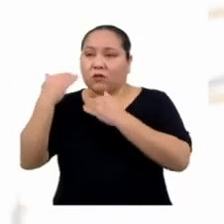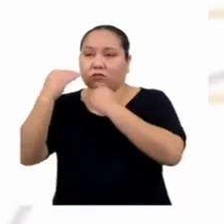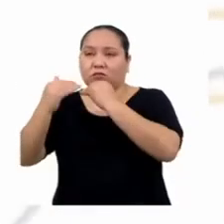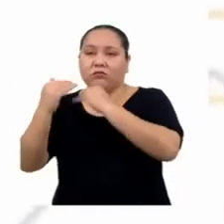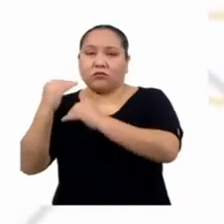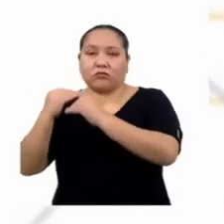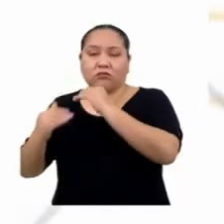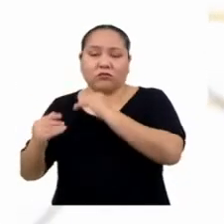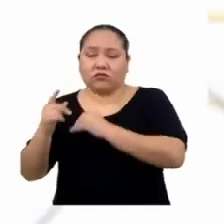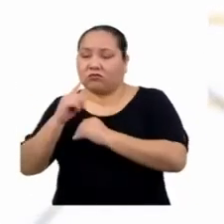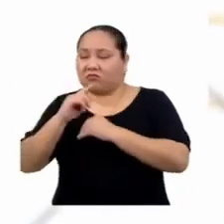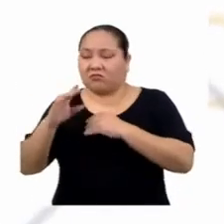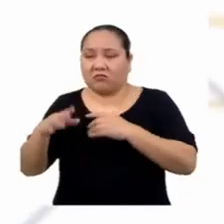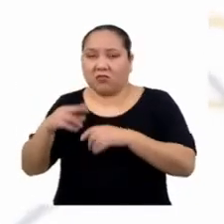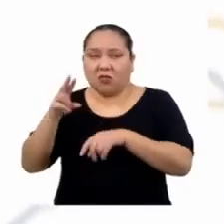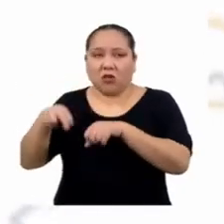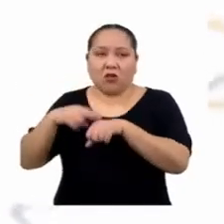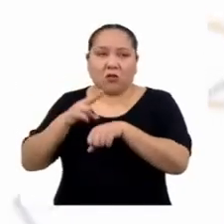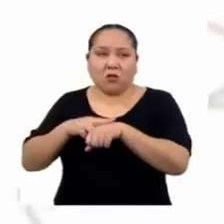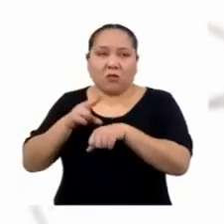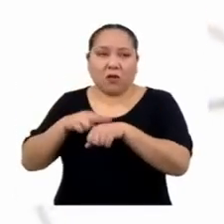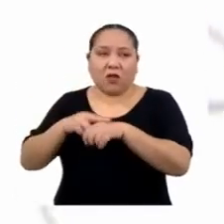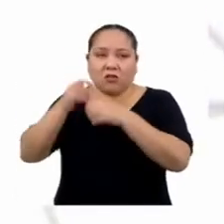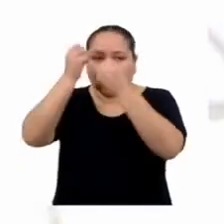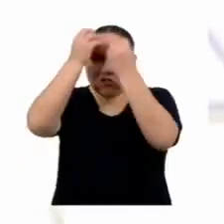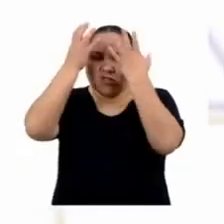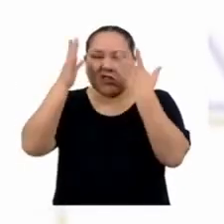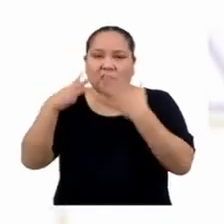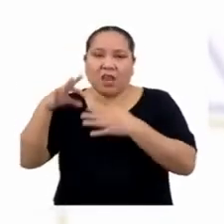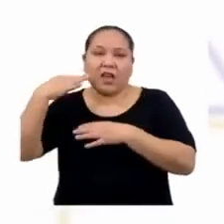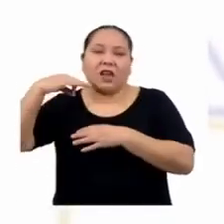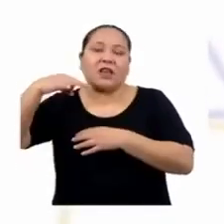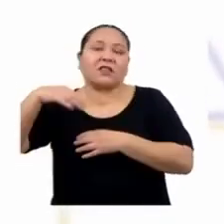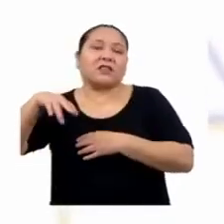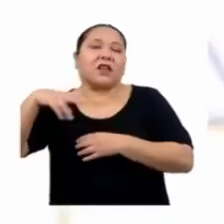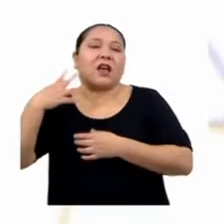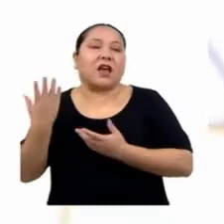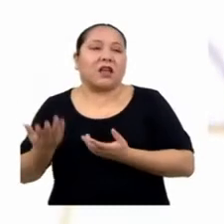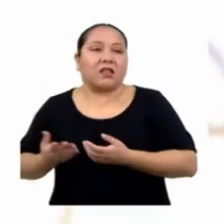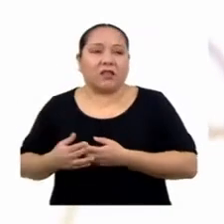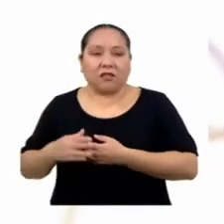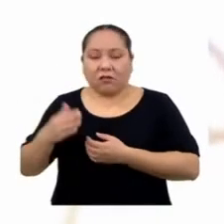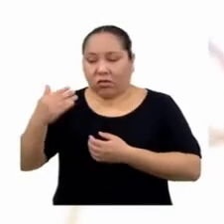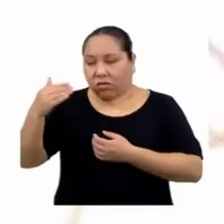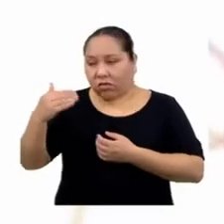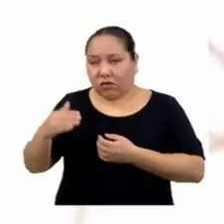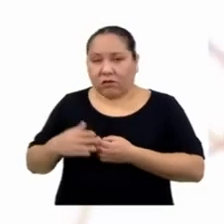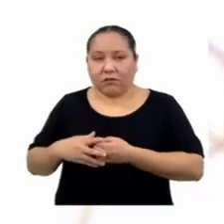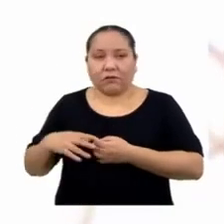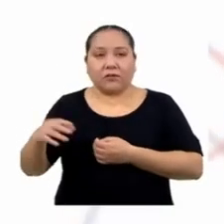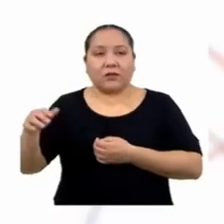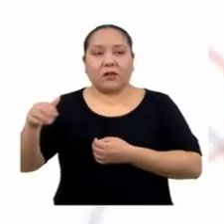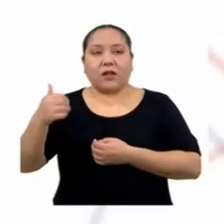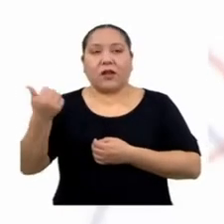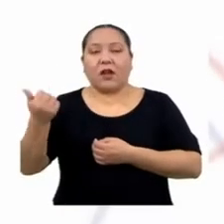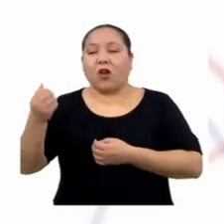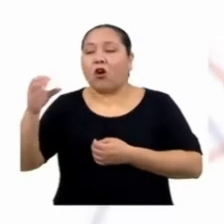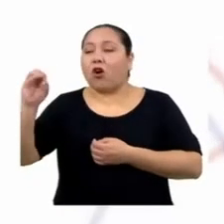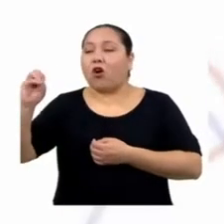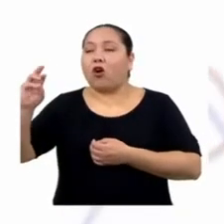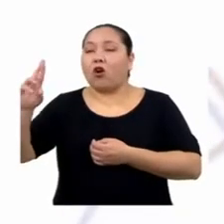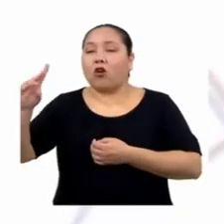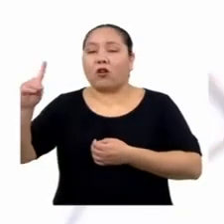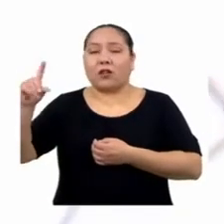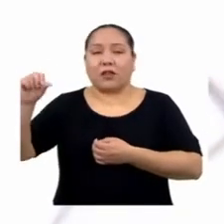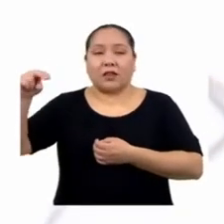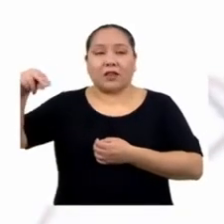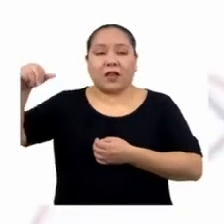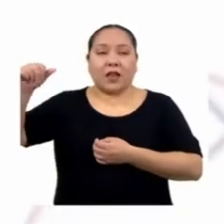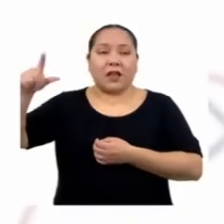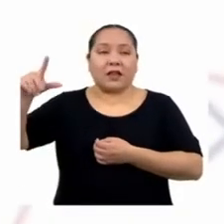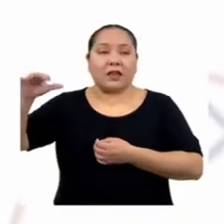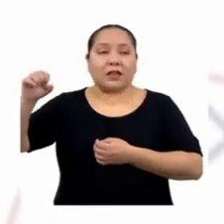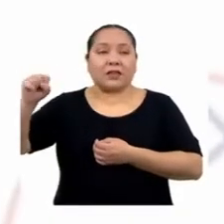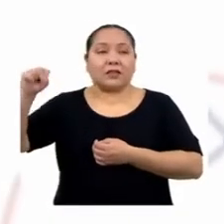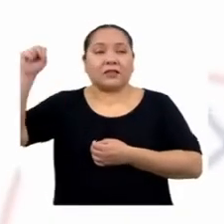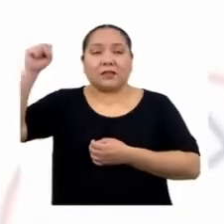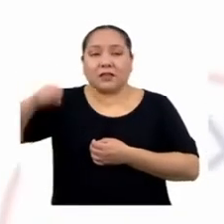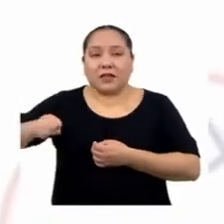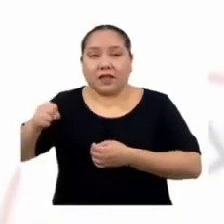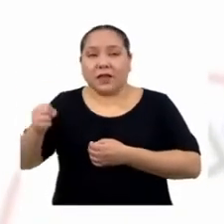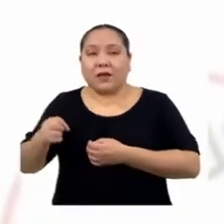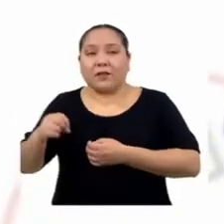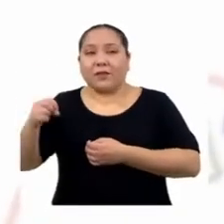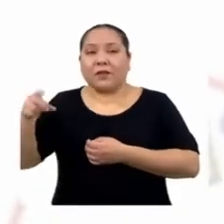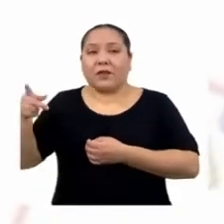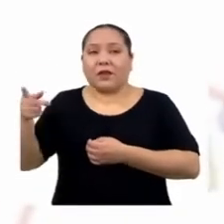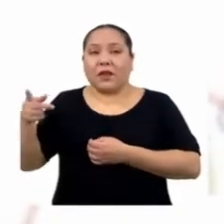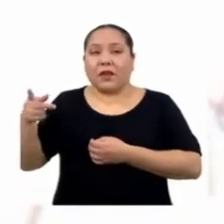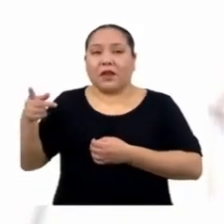un orden, ya sea de nivel, puesto, entre otros. Y veo que las variables cuantitativas también tienen subdivisiones. Efectivamente.